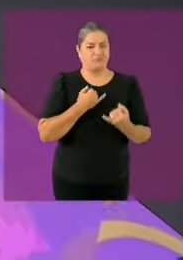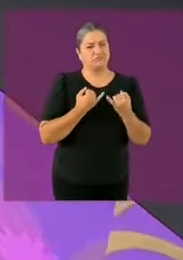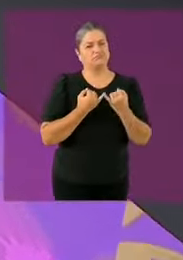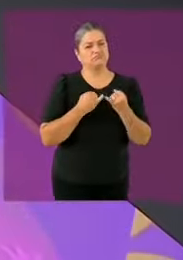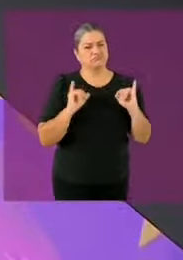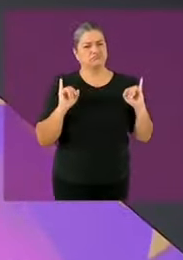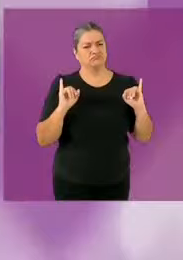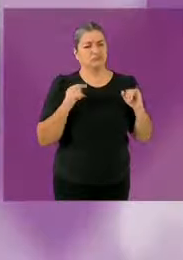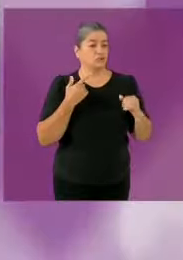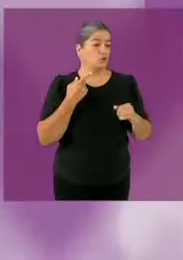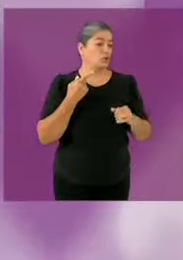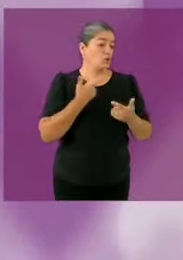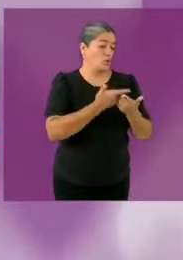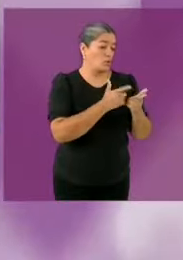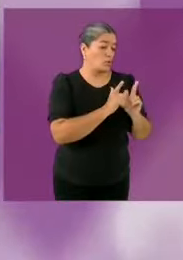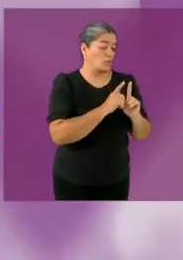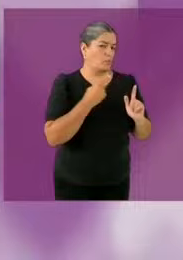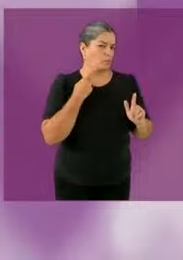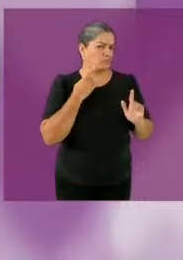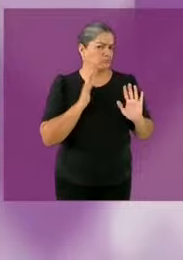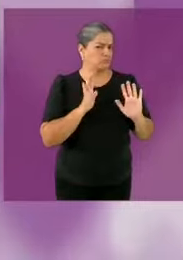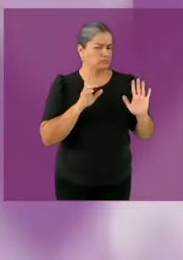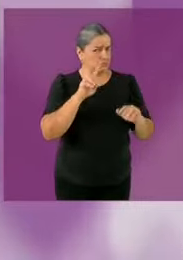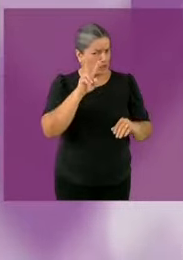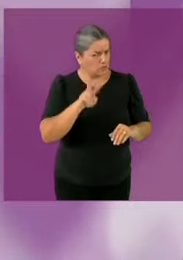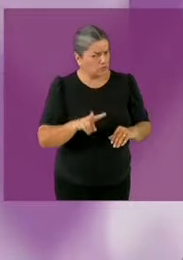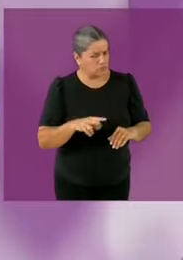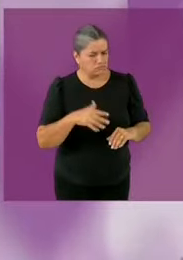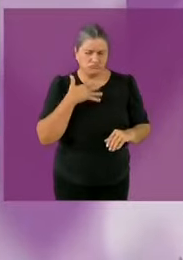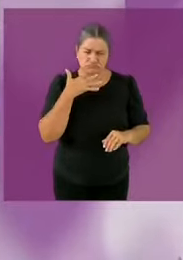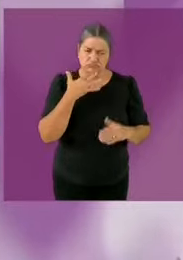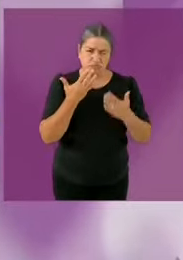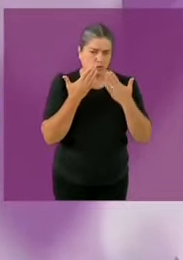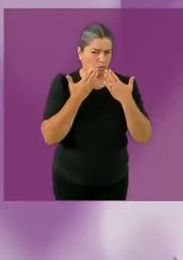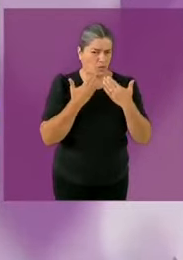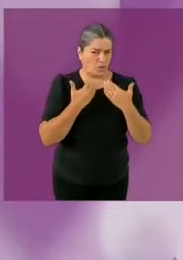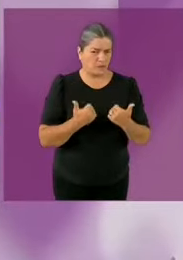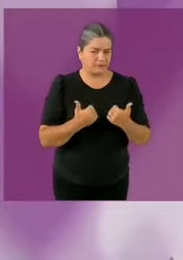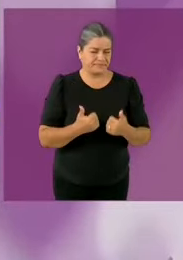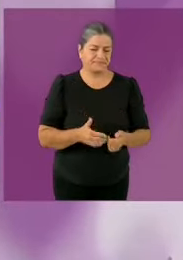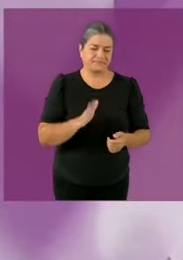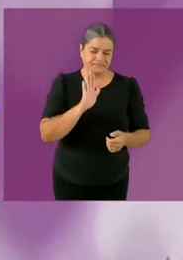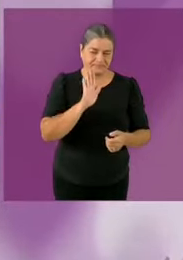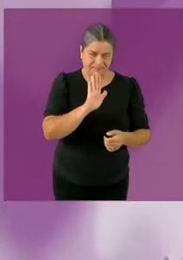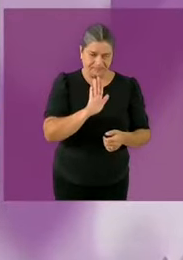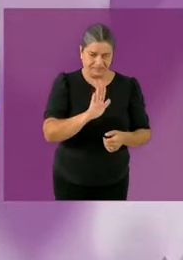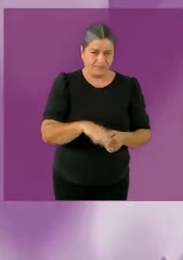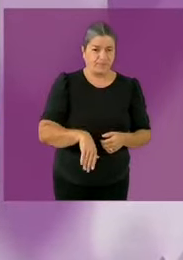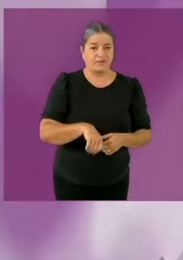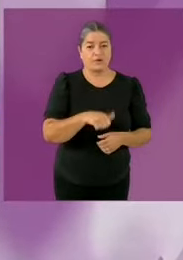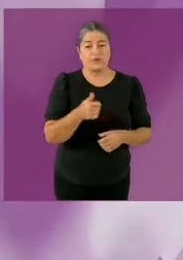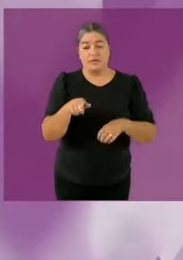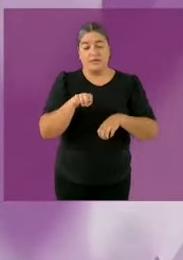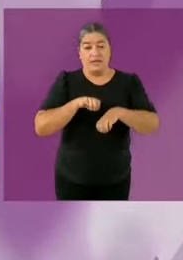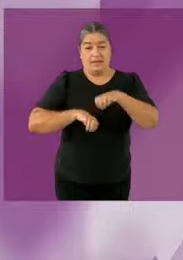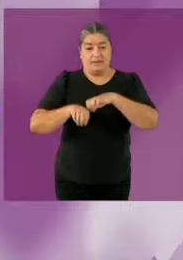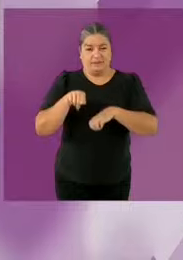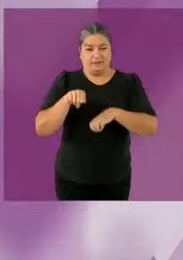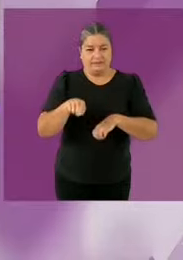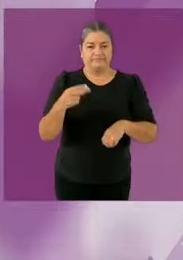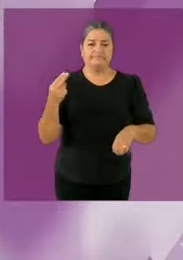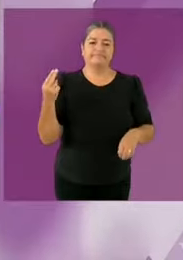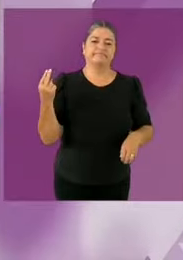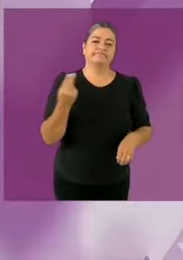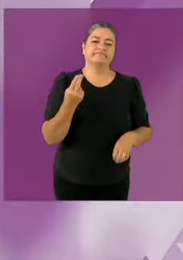empresas tenemos que educar tenemos que empoderar a las mujeres por eso para mí es una propuesta del sistema nacional de cuidados por supuesto